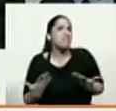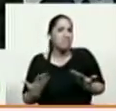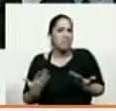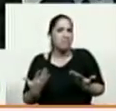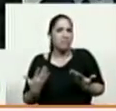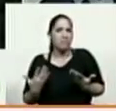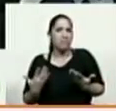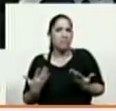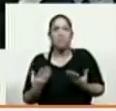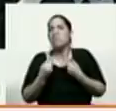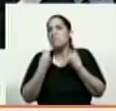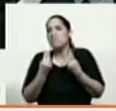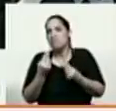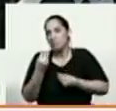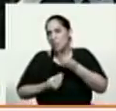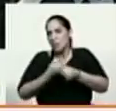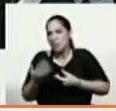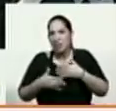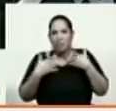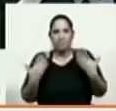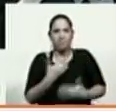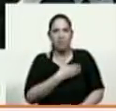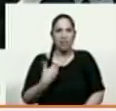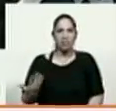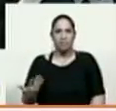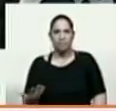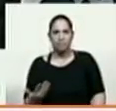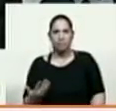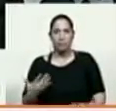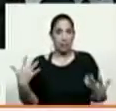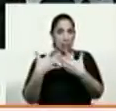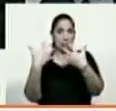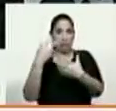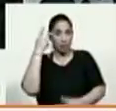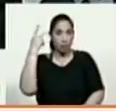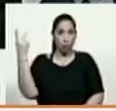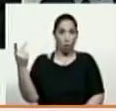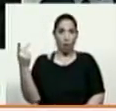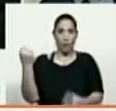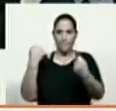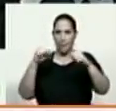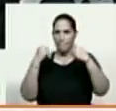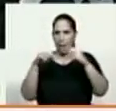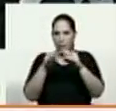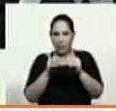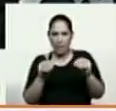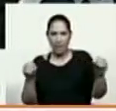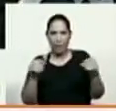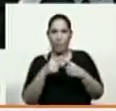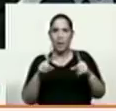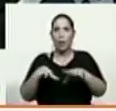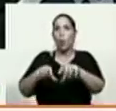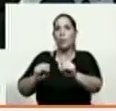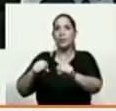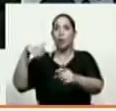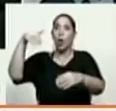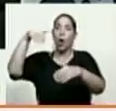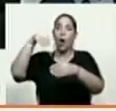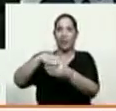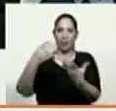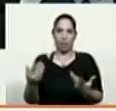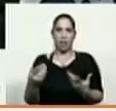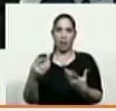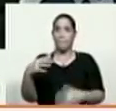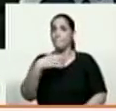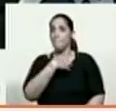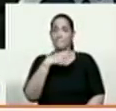propiciando a partir de esa guerra psicológica que se prepare un terreno para una ocupación extranjera que el país no va a aceptar que